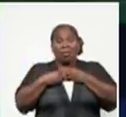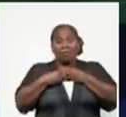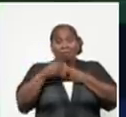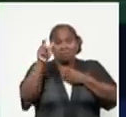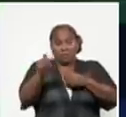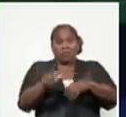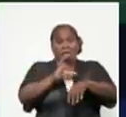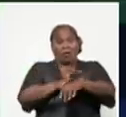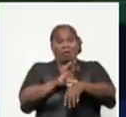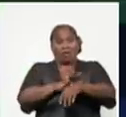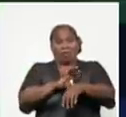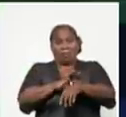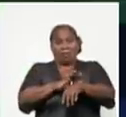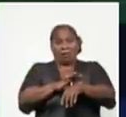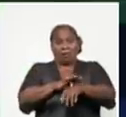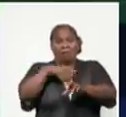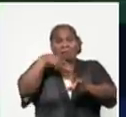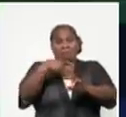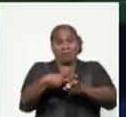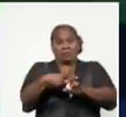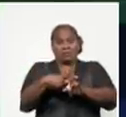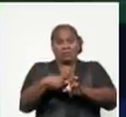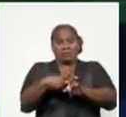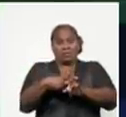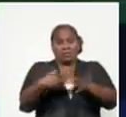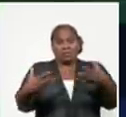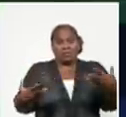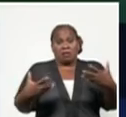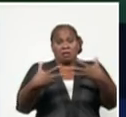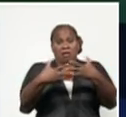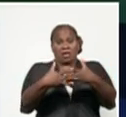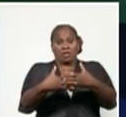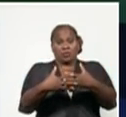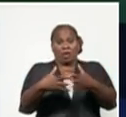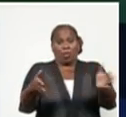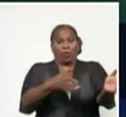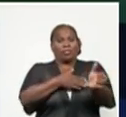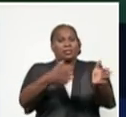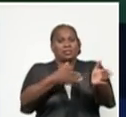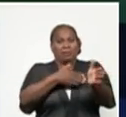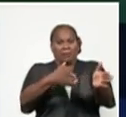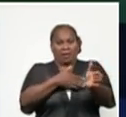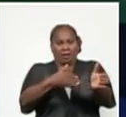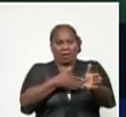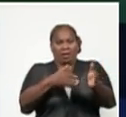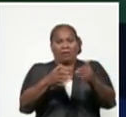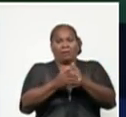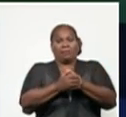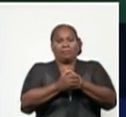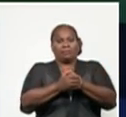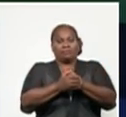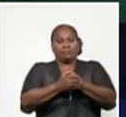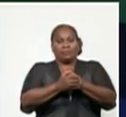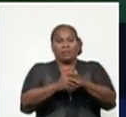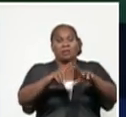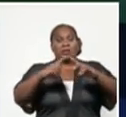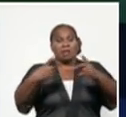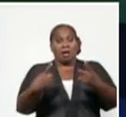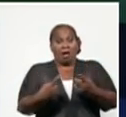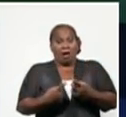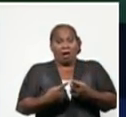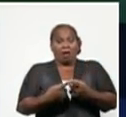y también han estado vinculados elementos de indisciplina, de generar espacios de